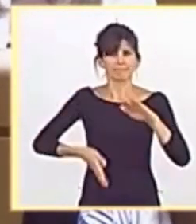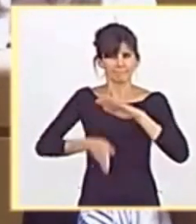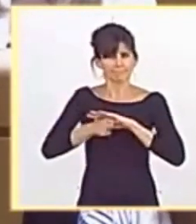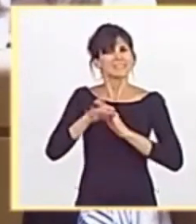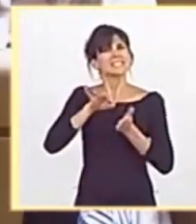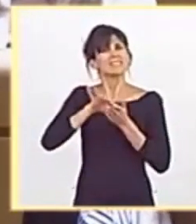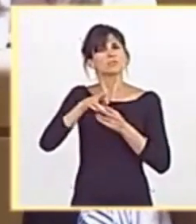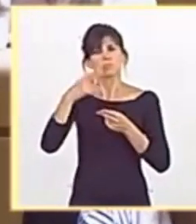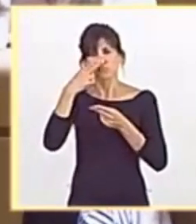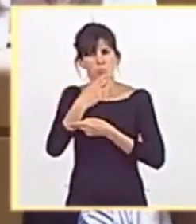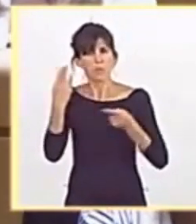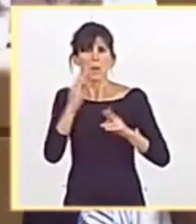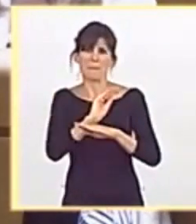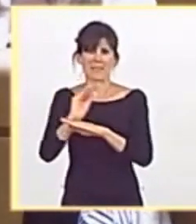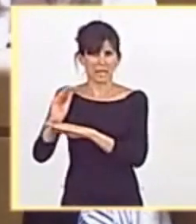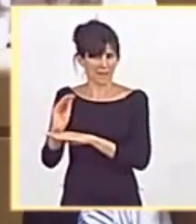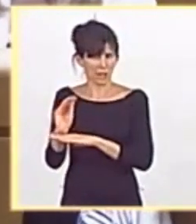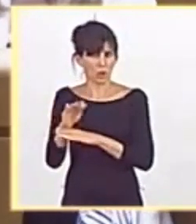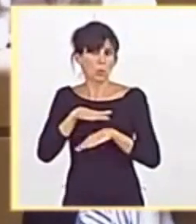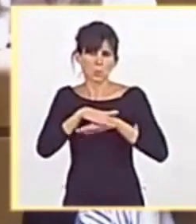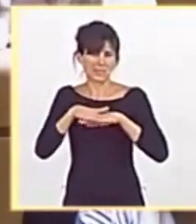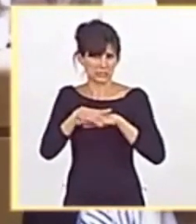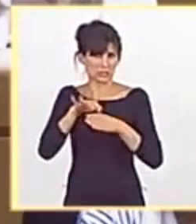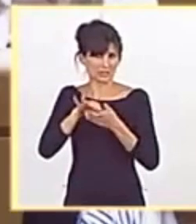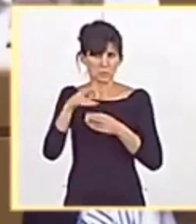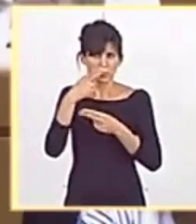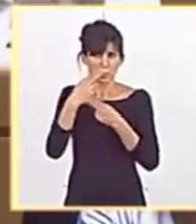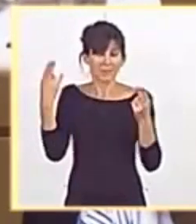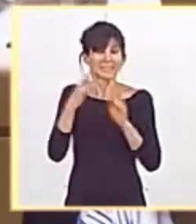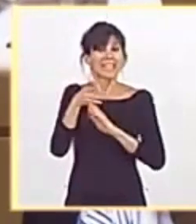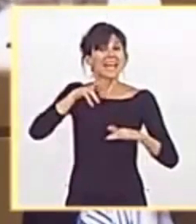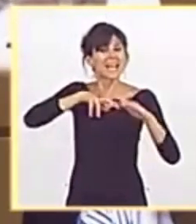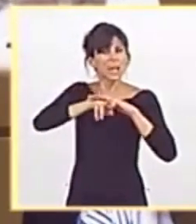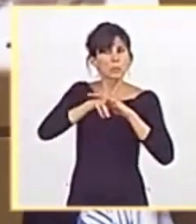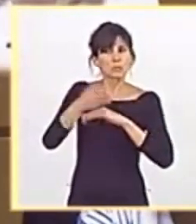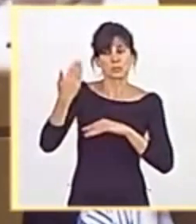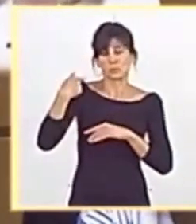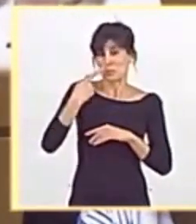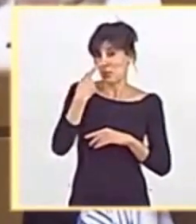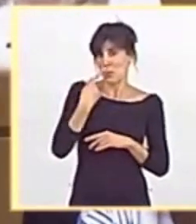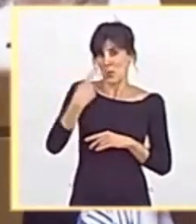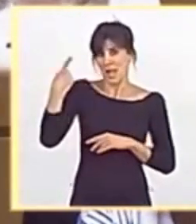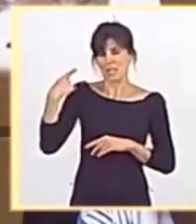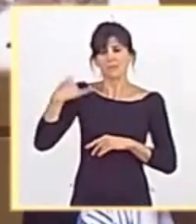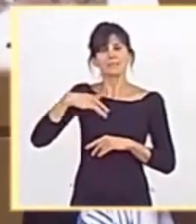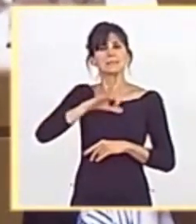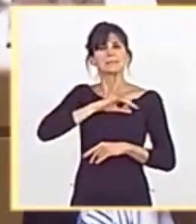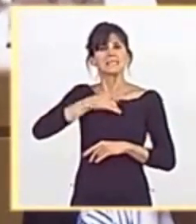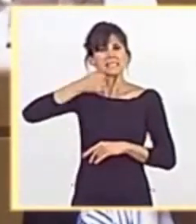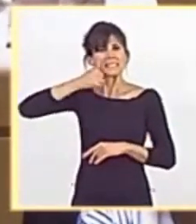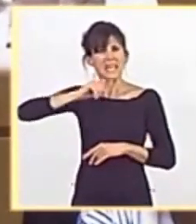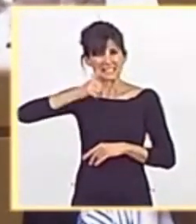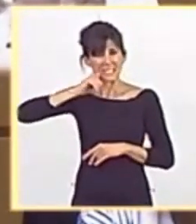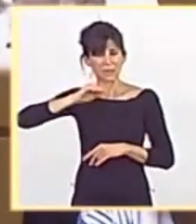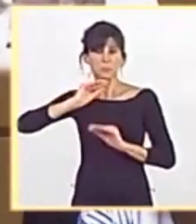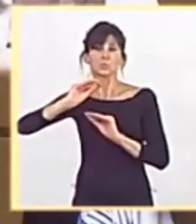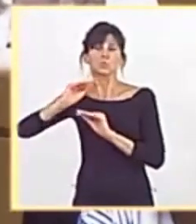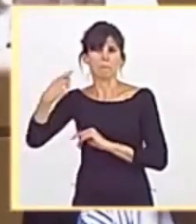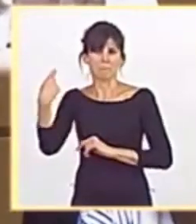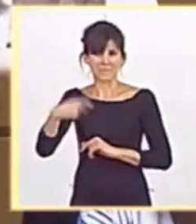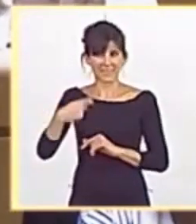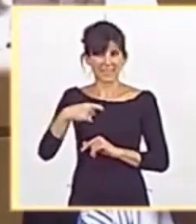servicios públicos más esenciales. Unos recursos que hace un año, como le decía antes, el señor Sánchez, su presidente,